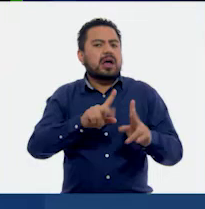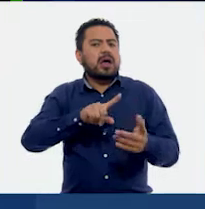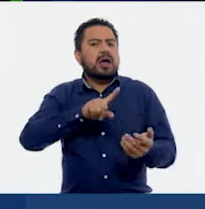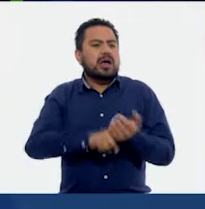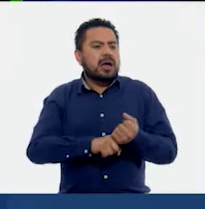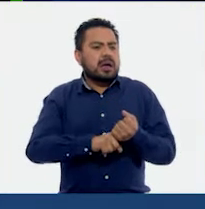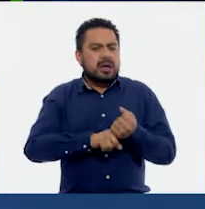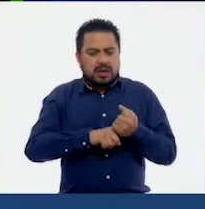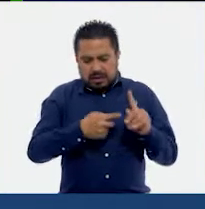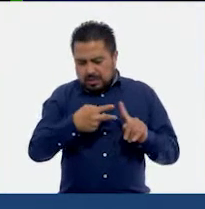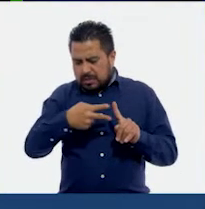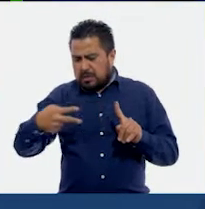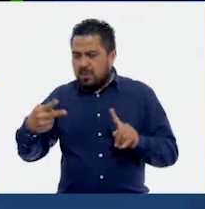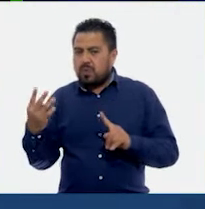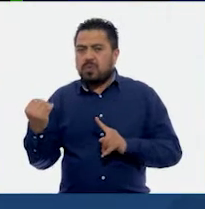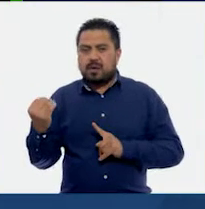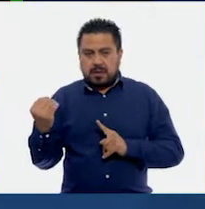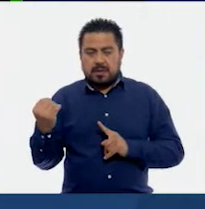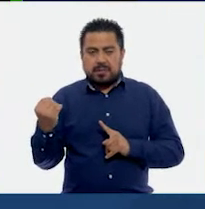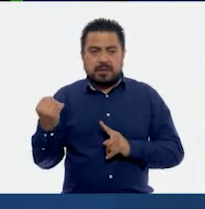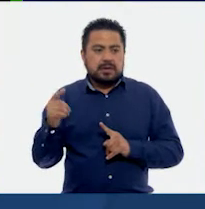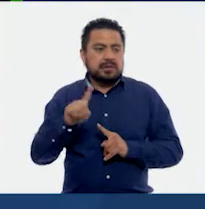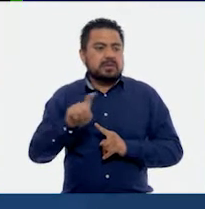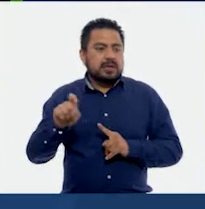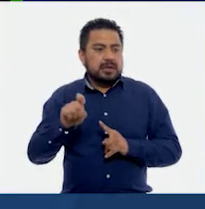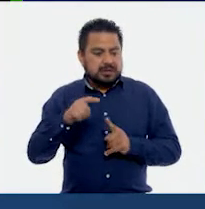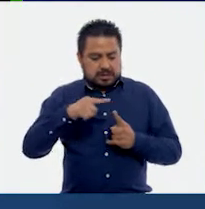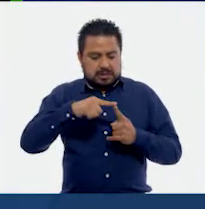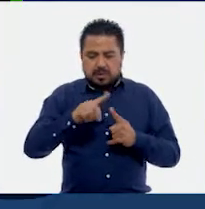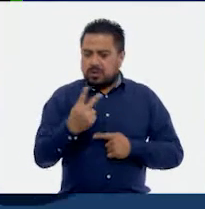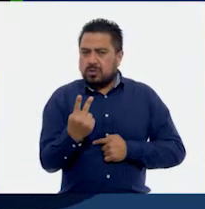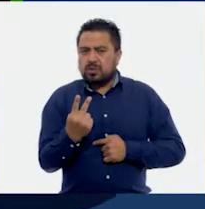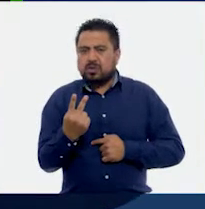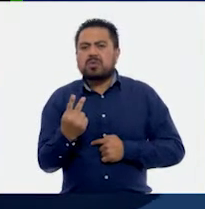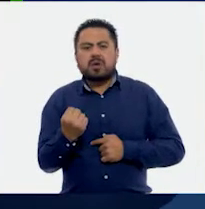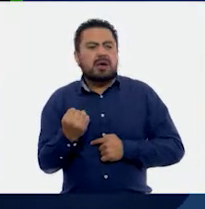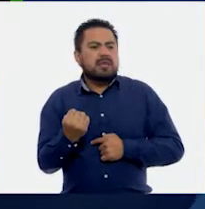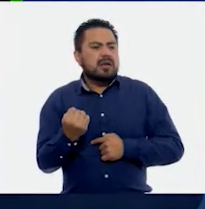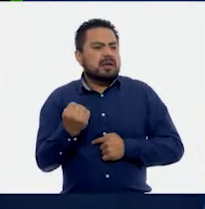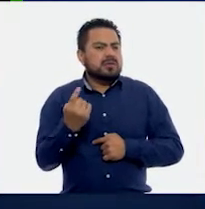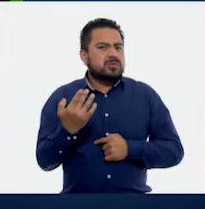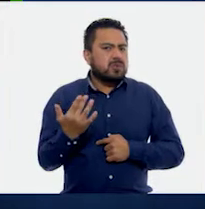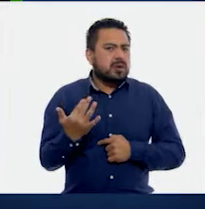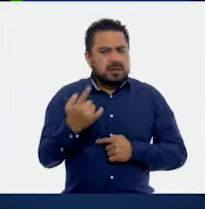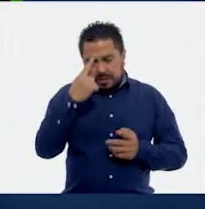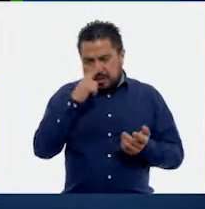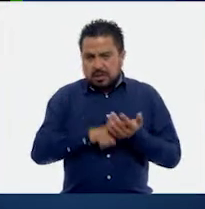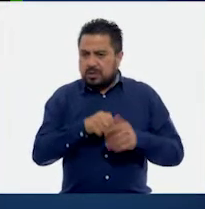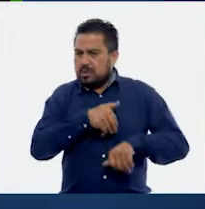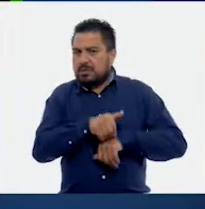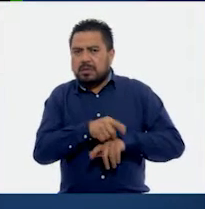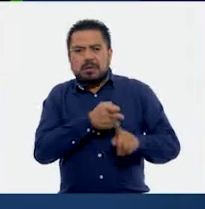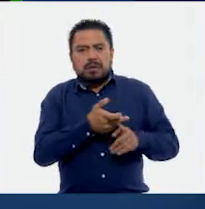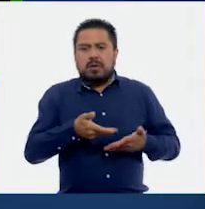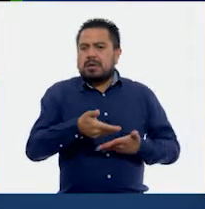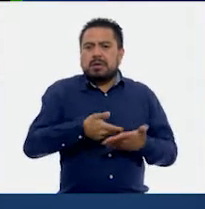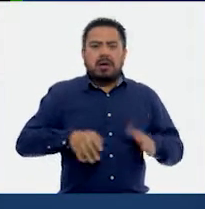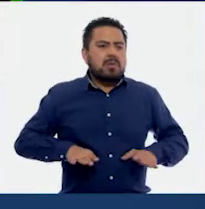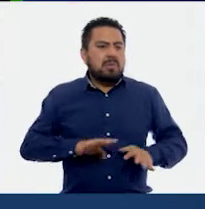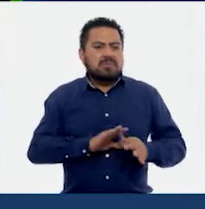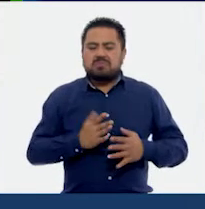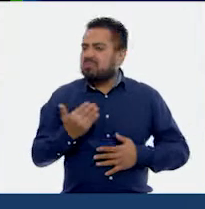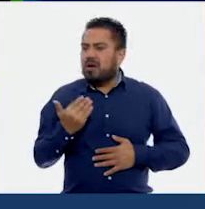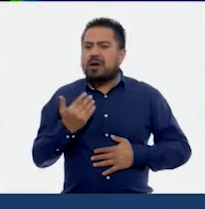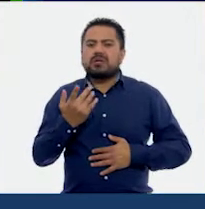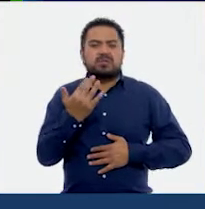dividido entre 2 es 9, 100 dividido entre 2 es 50. Y no creo que estos números compartan factores comunes.